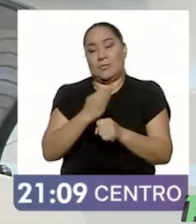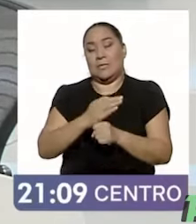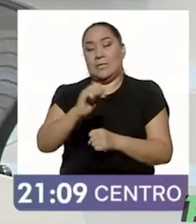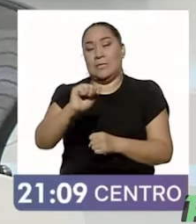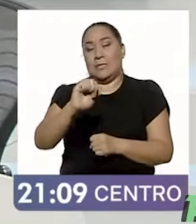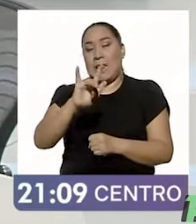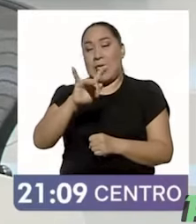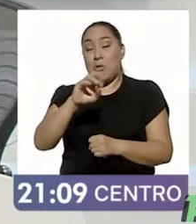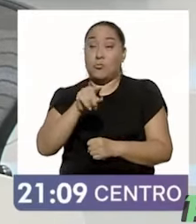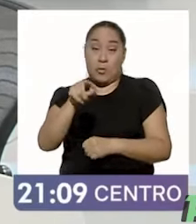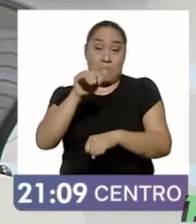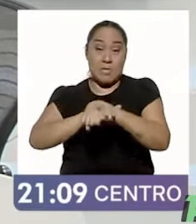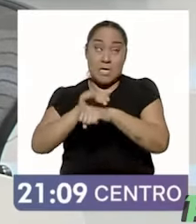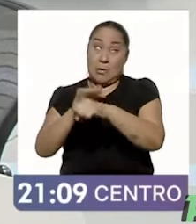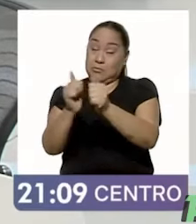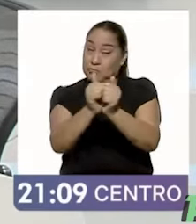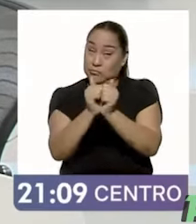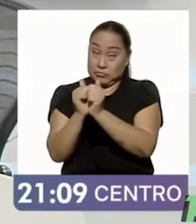tu amigo, tu aliado. aliado.